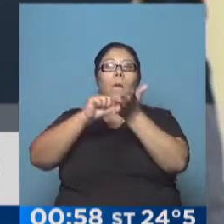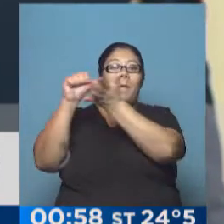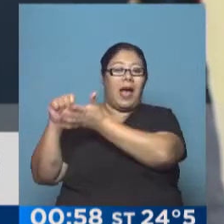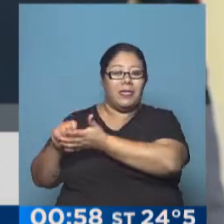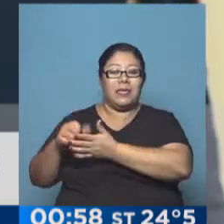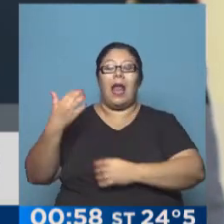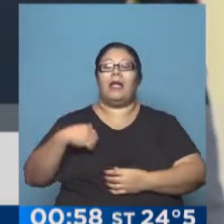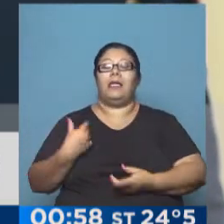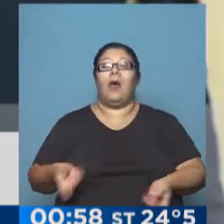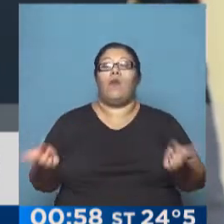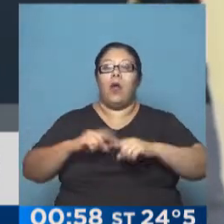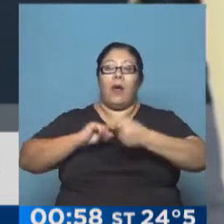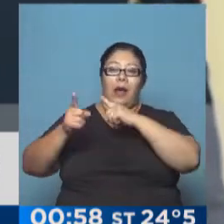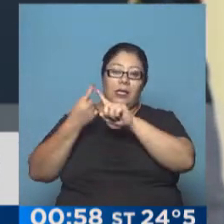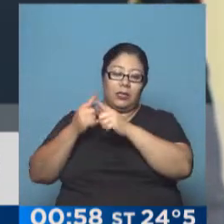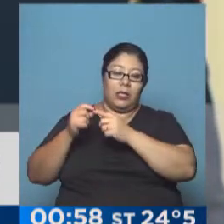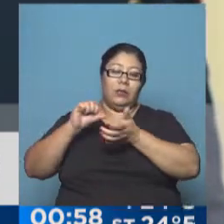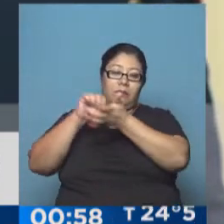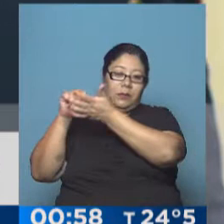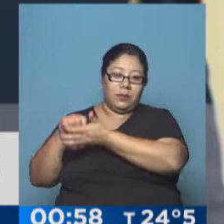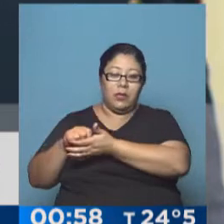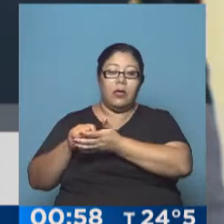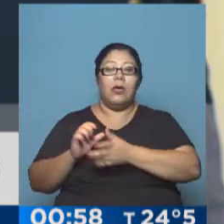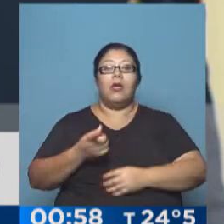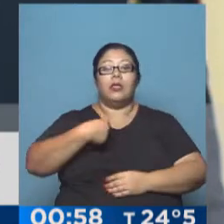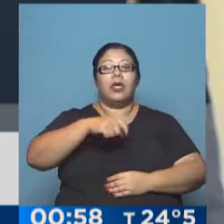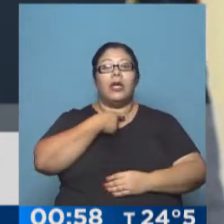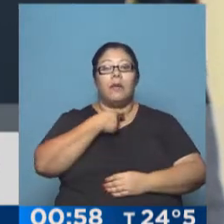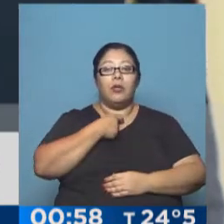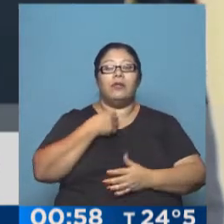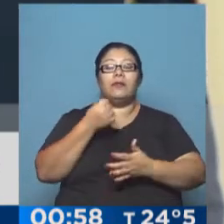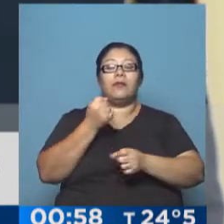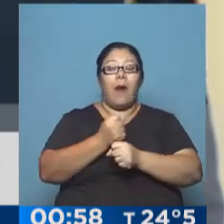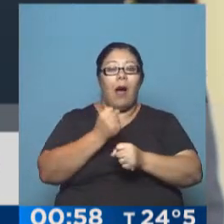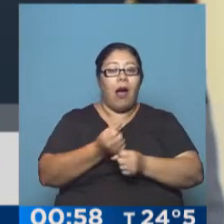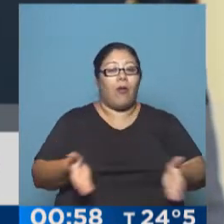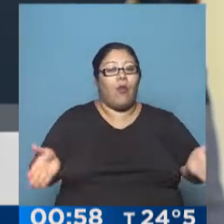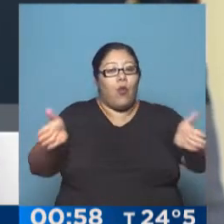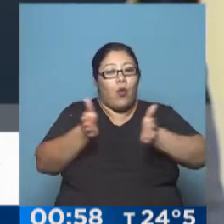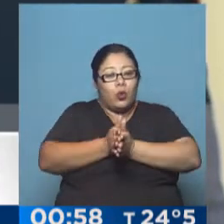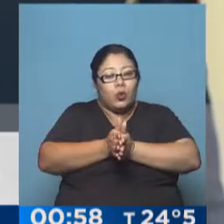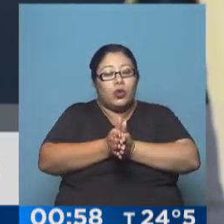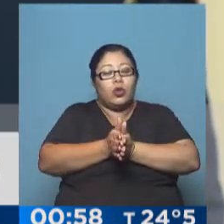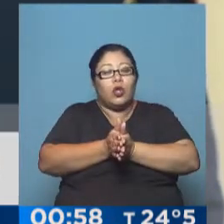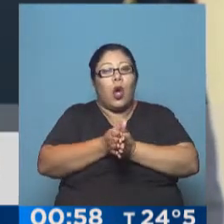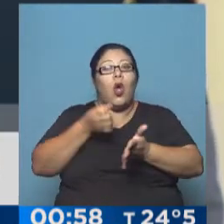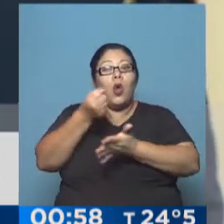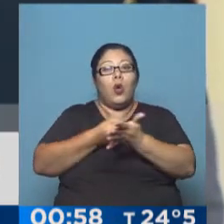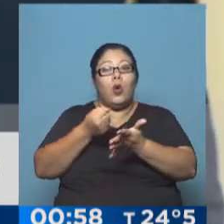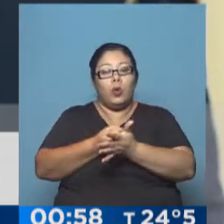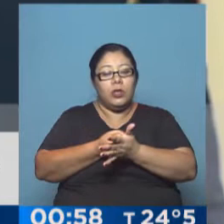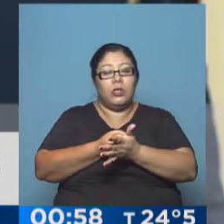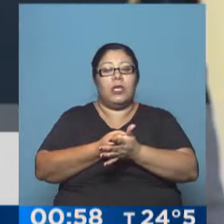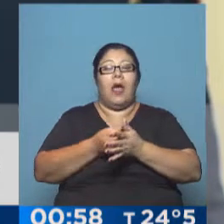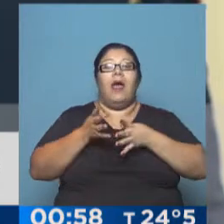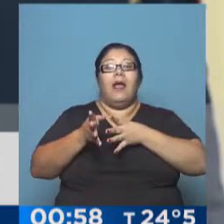mutuo beneficio, que queremos trabajar juntos en la lucha contra el terrorismo, que en ambos países nos ha